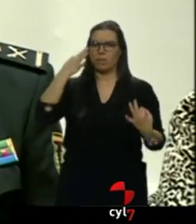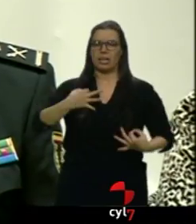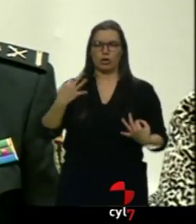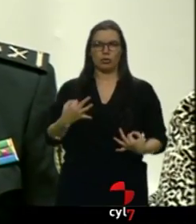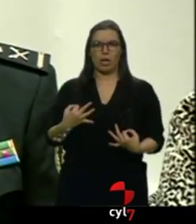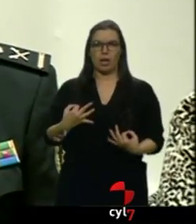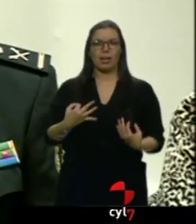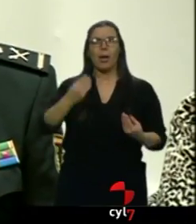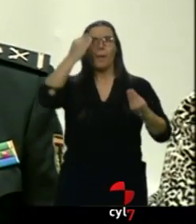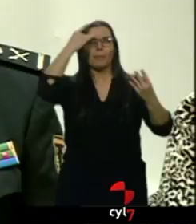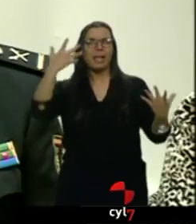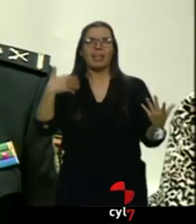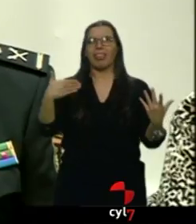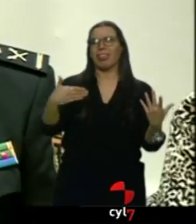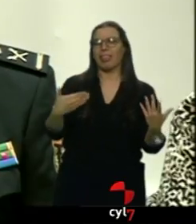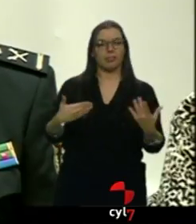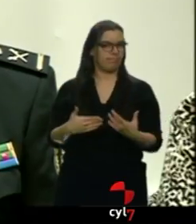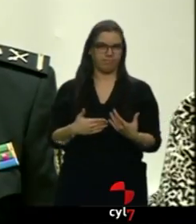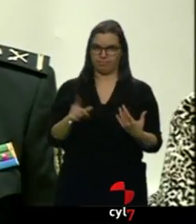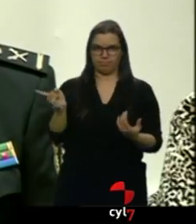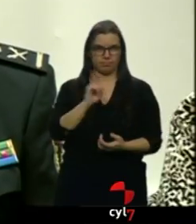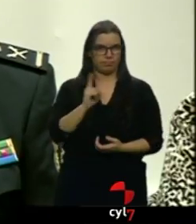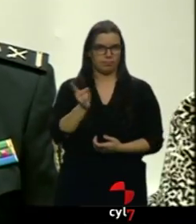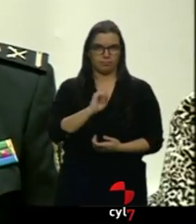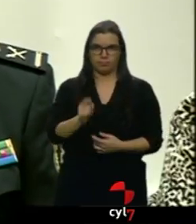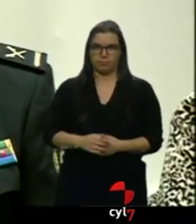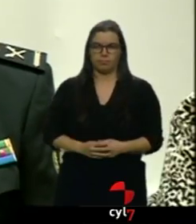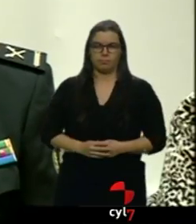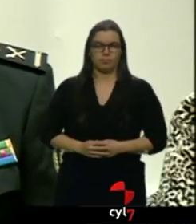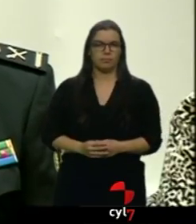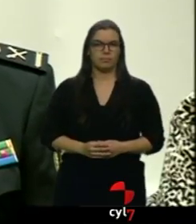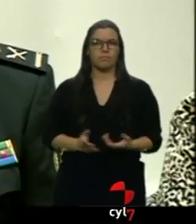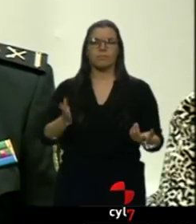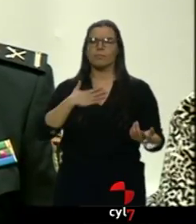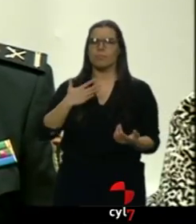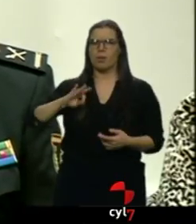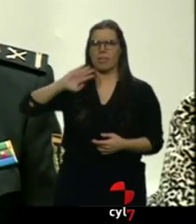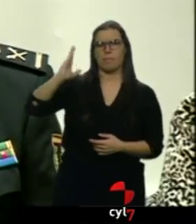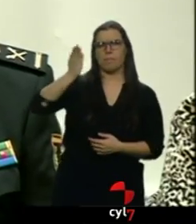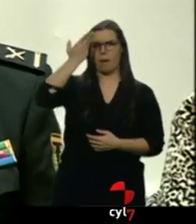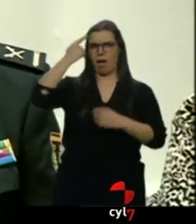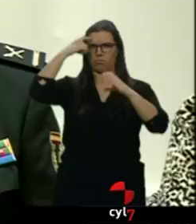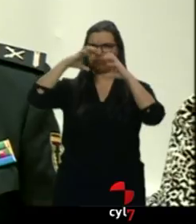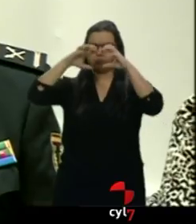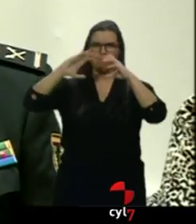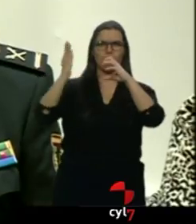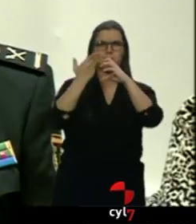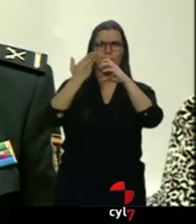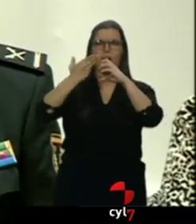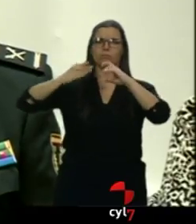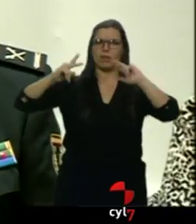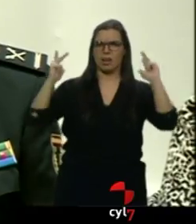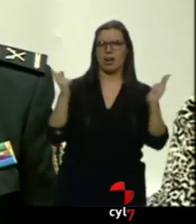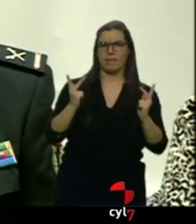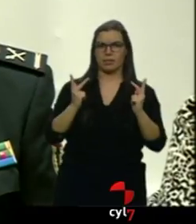Que no piensen que es inocua, ni muchísimo menos. Y puede producir daños cerebrales muy, muy,